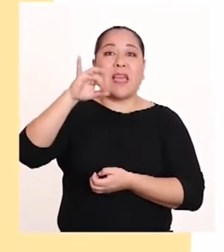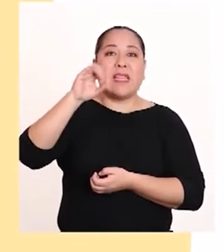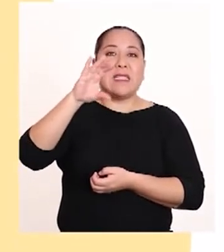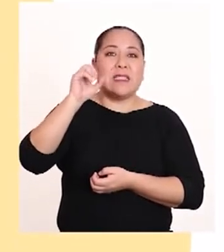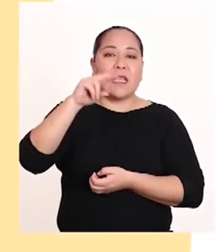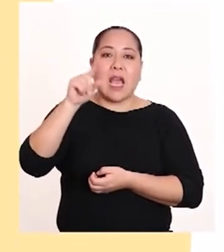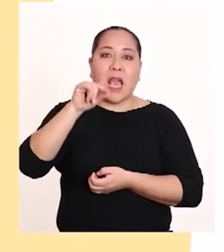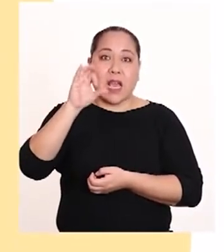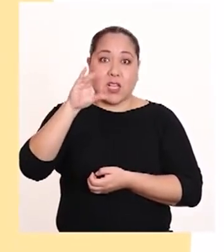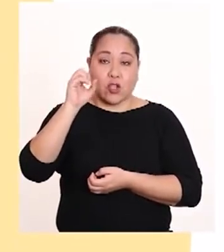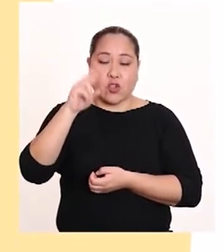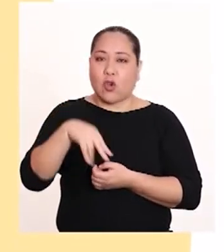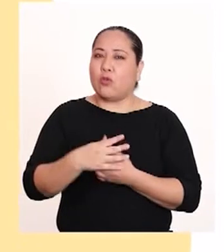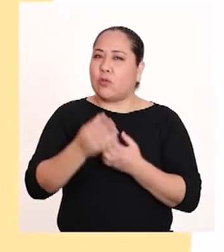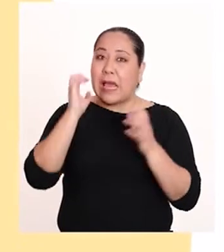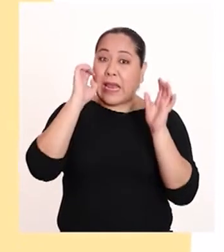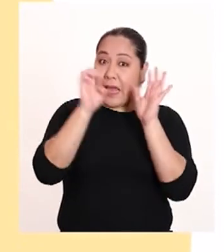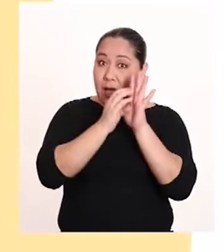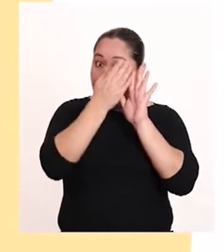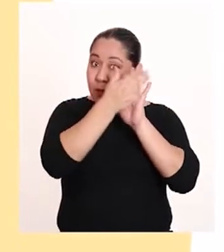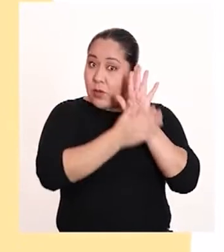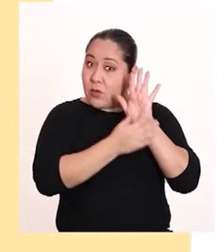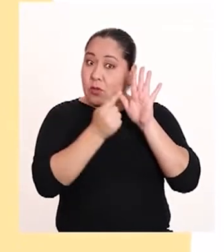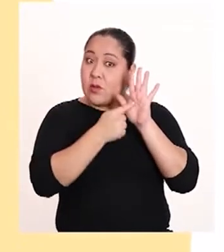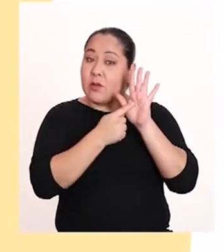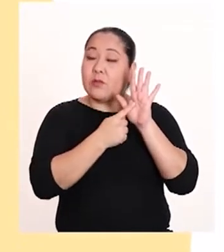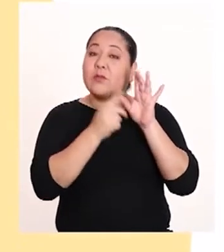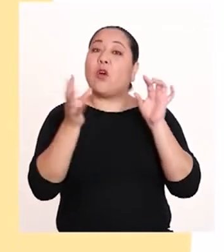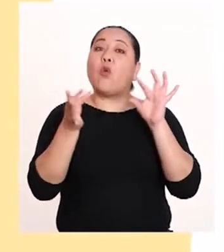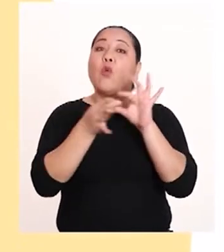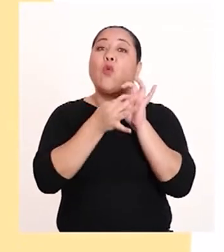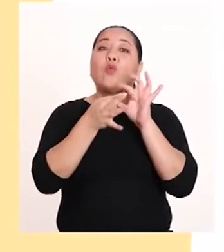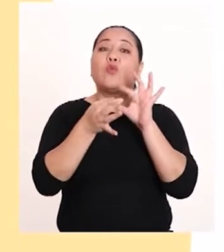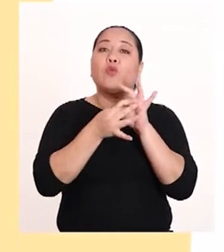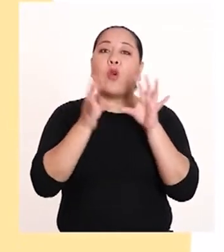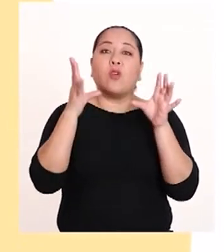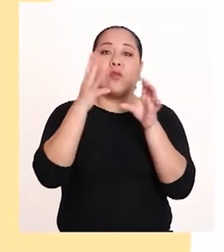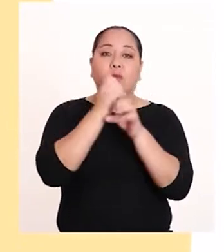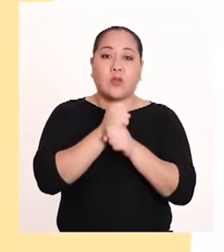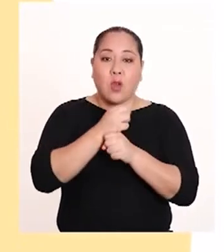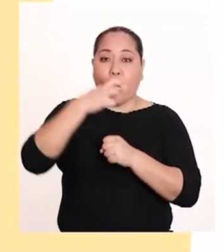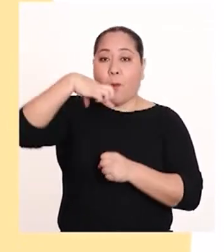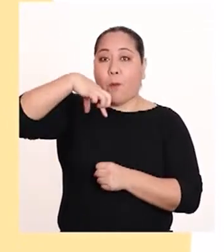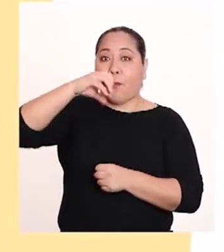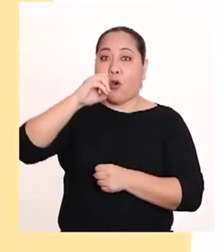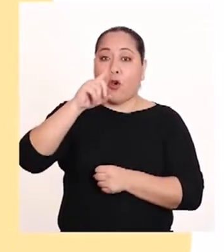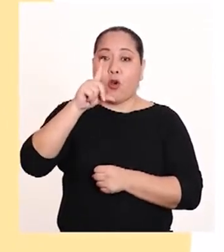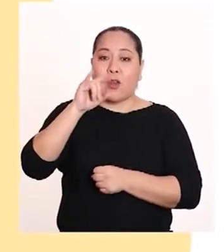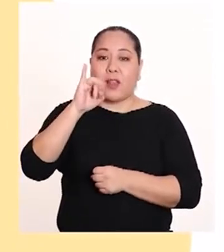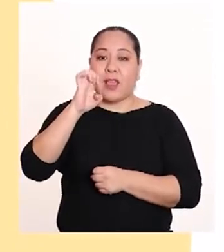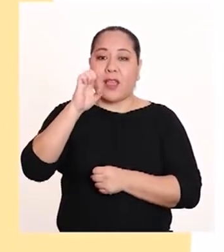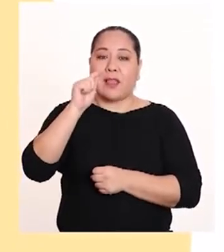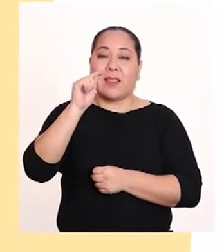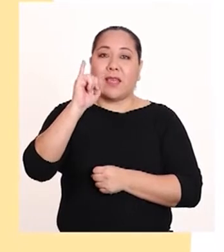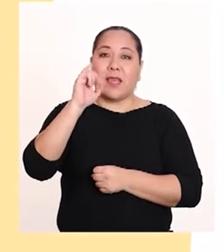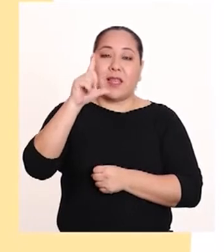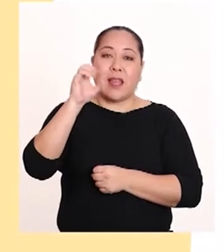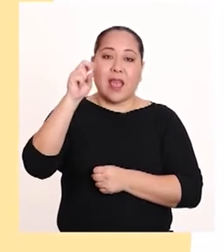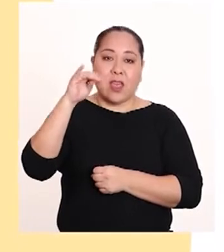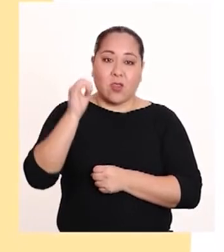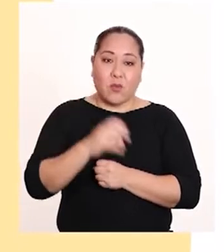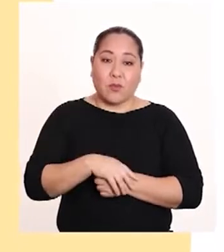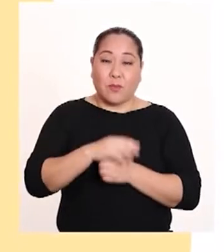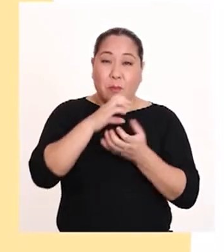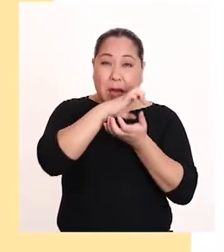ejemplo más sencillo de polimerización es la formación o síntesis de polietileno a partir de